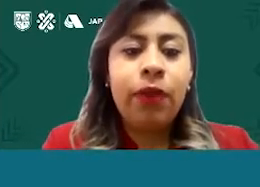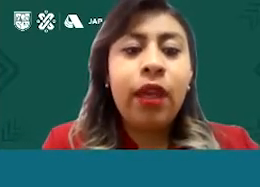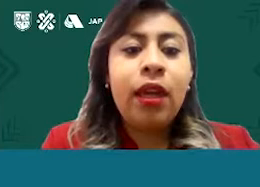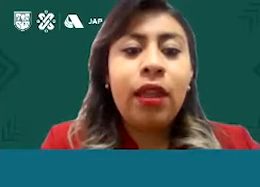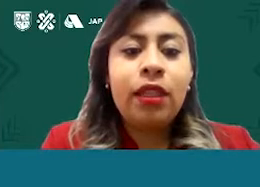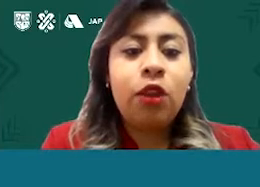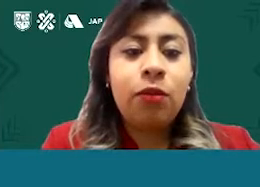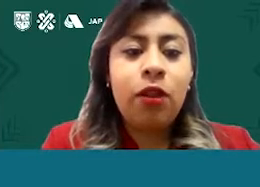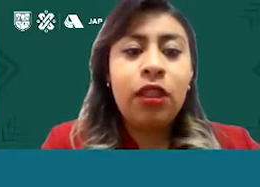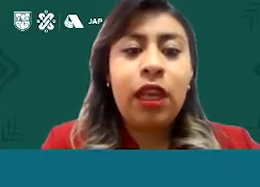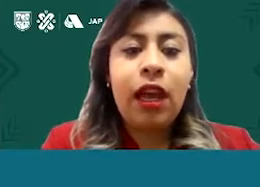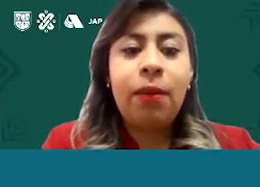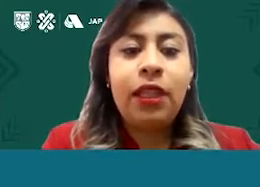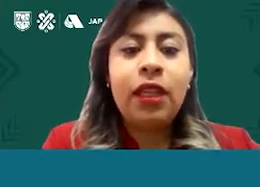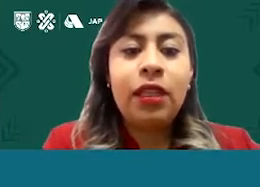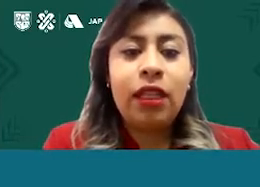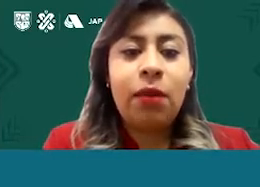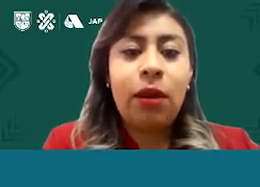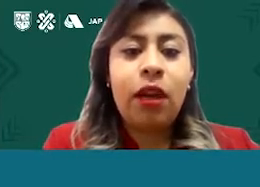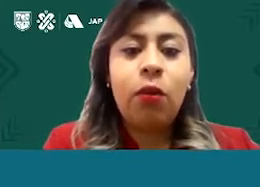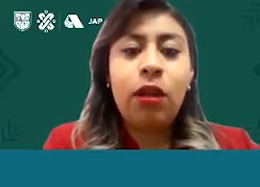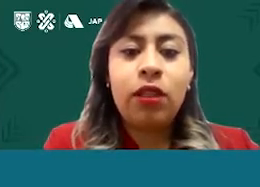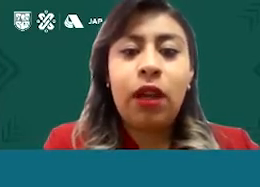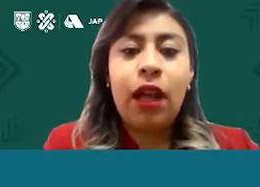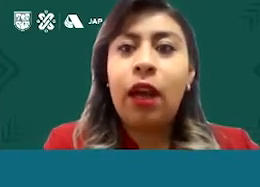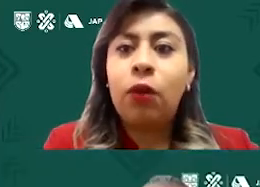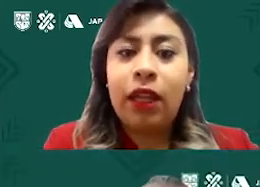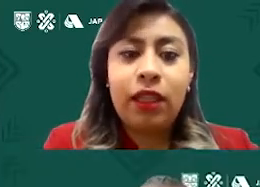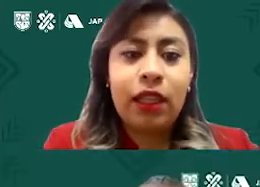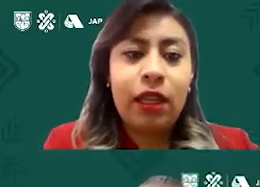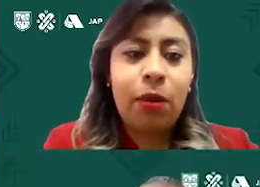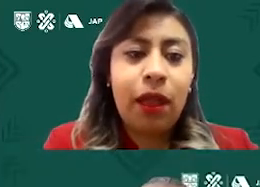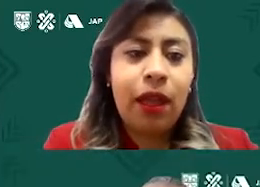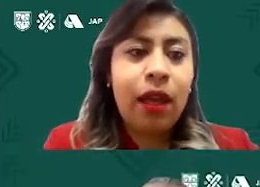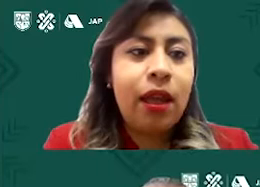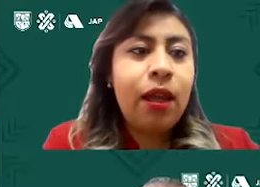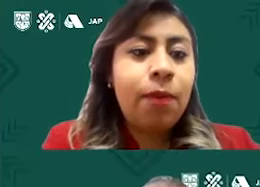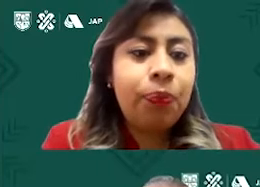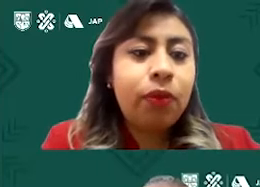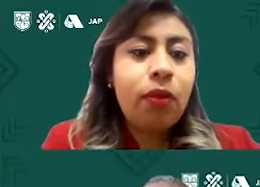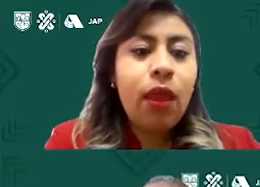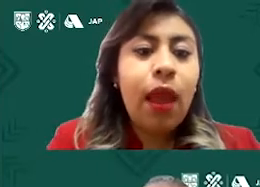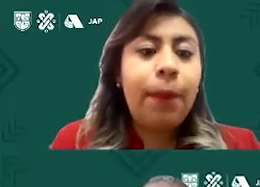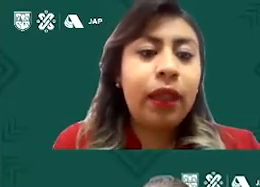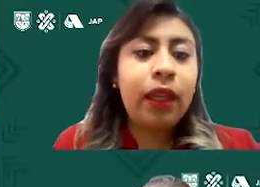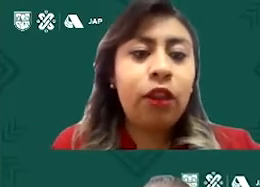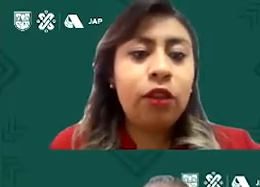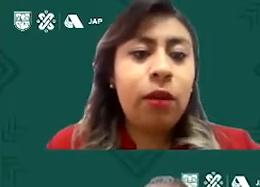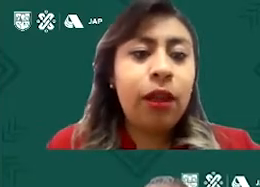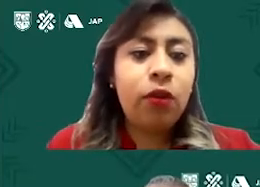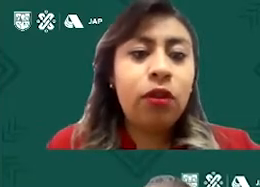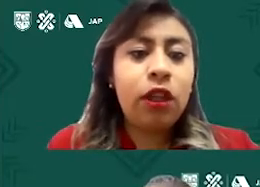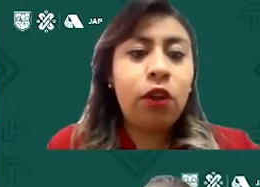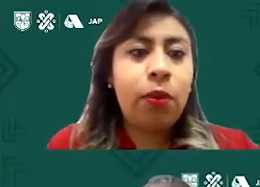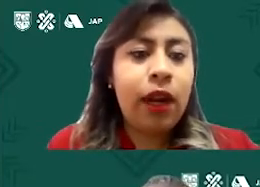México. Desde 2011 a la fecha se desempeña como asesora en la Junta de Asistencia Privada. A partir del